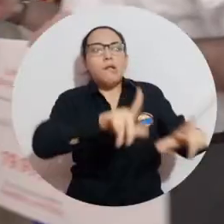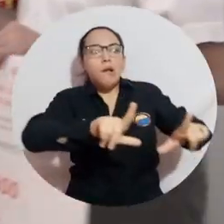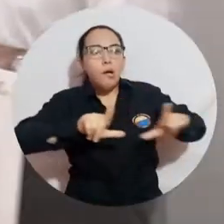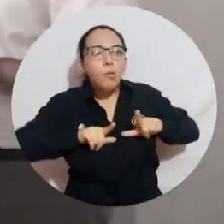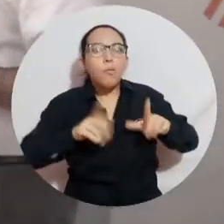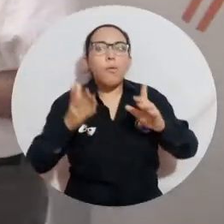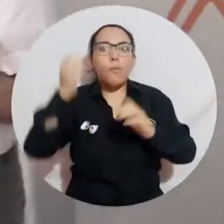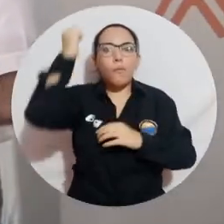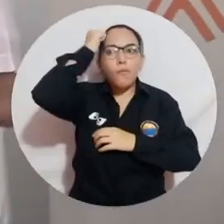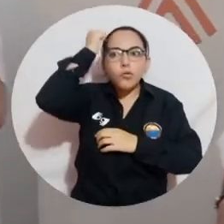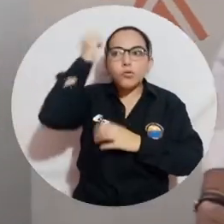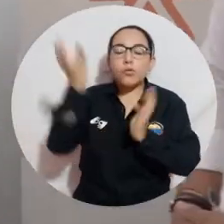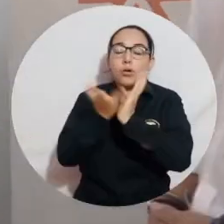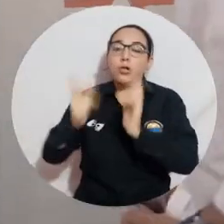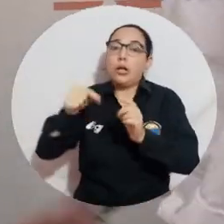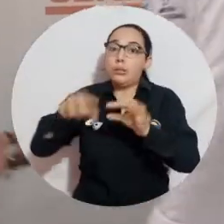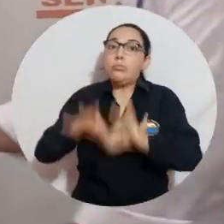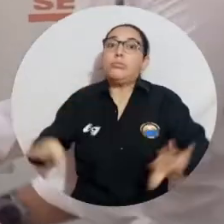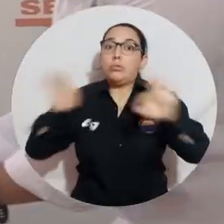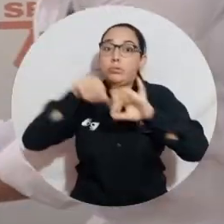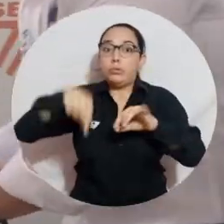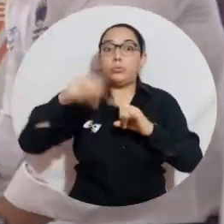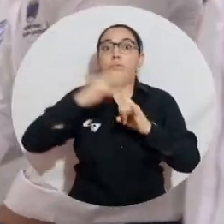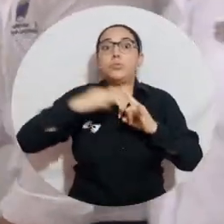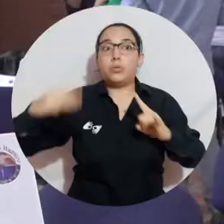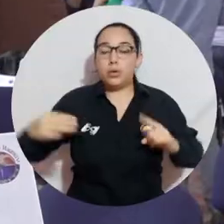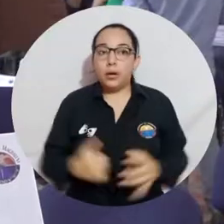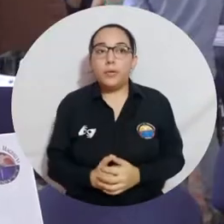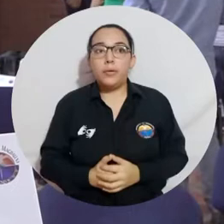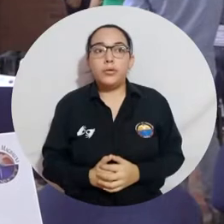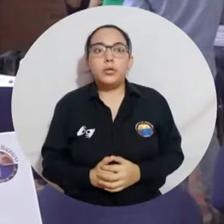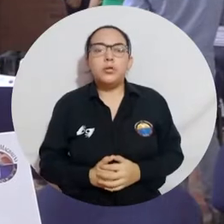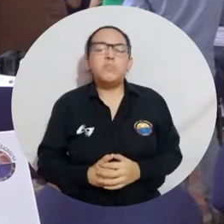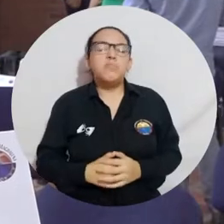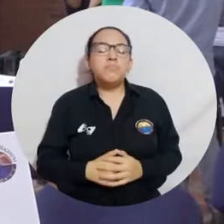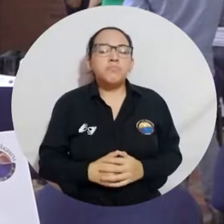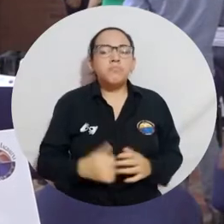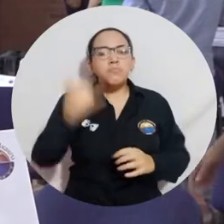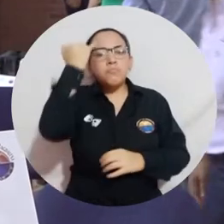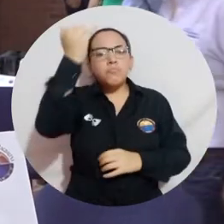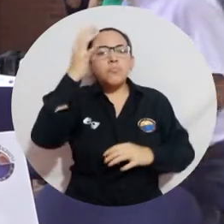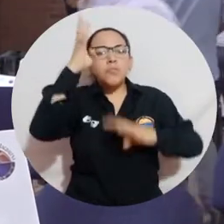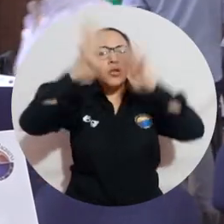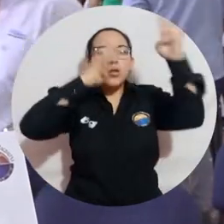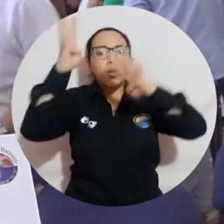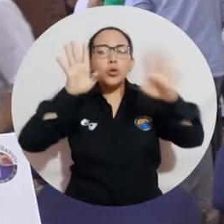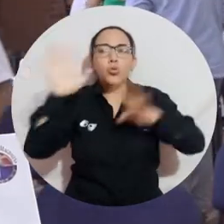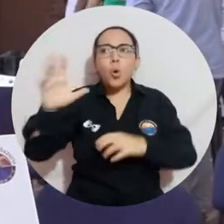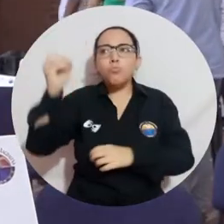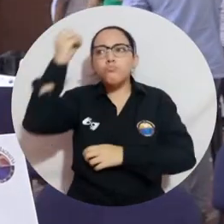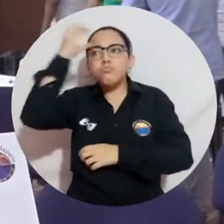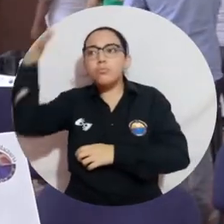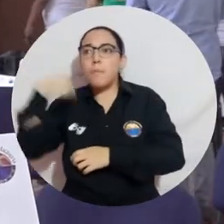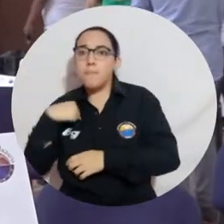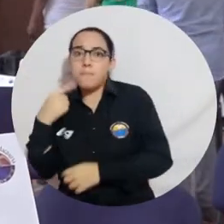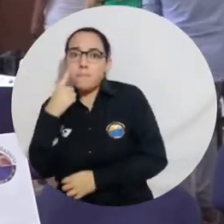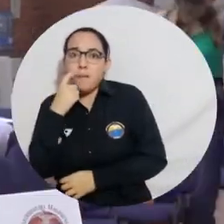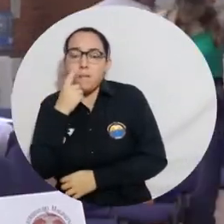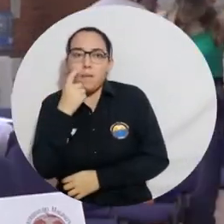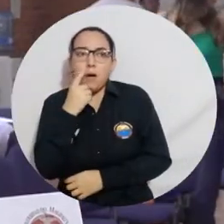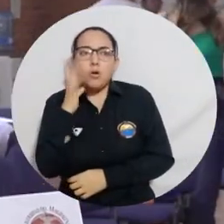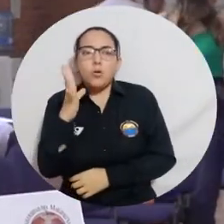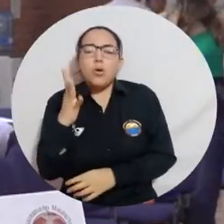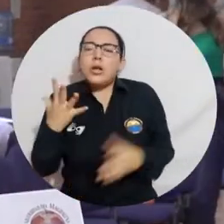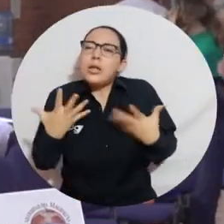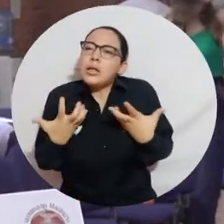los egresados, profesores y estudiantes de esta importante universidad. Esta idea de negocio nace a partir de todo el conocimiento que tiene mi padre